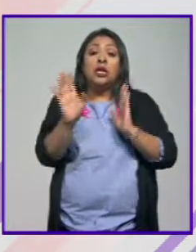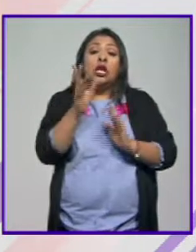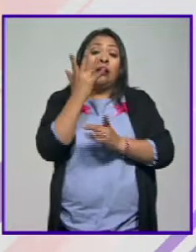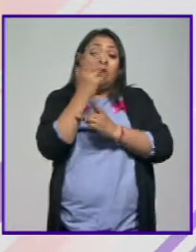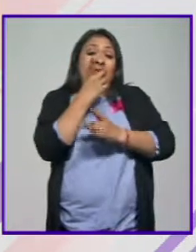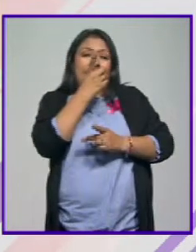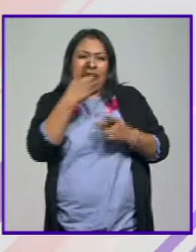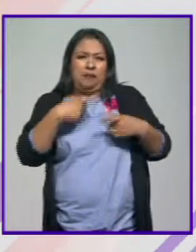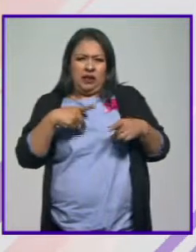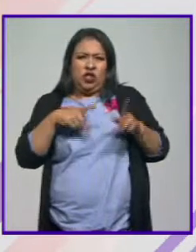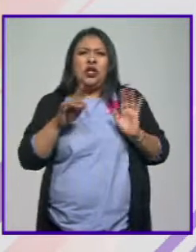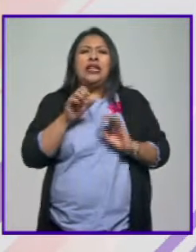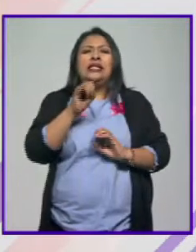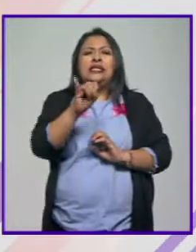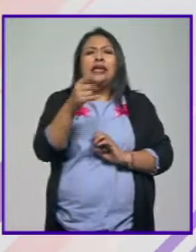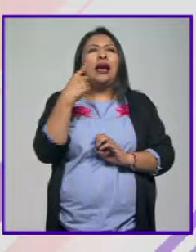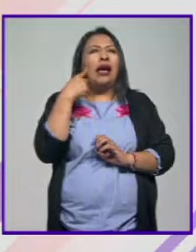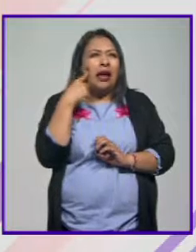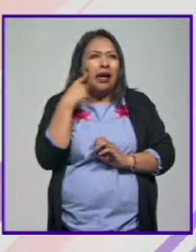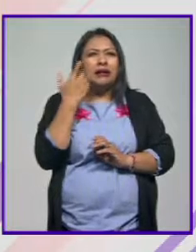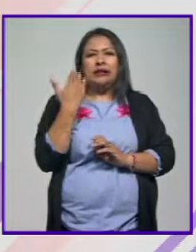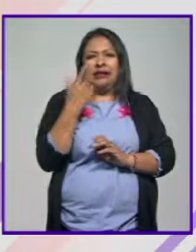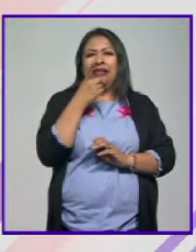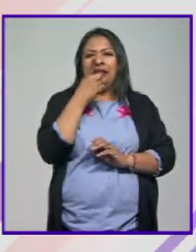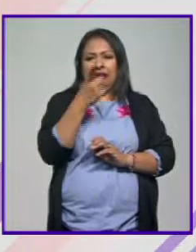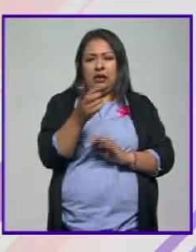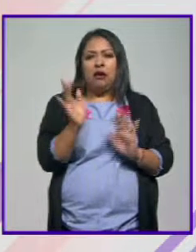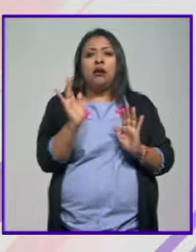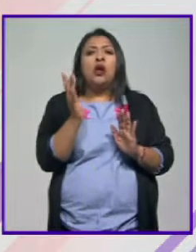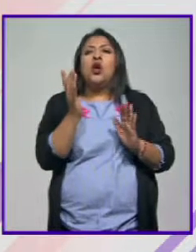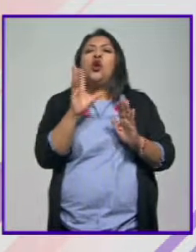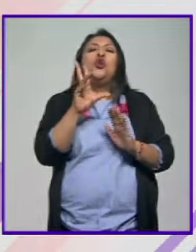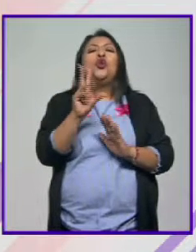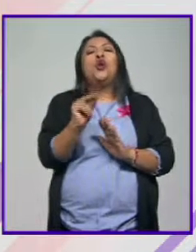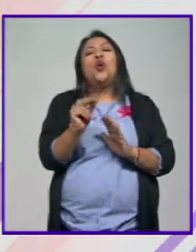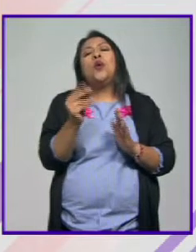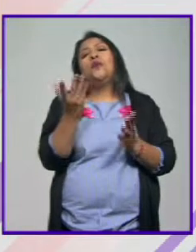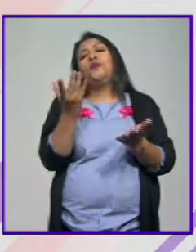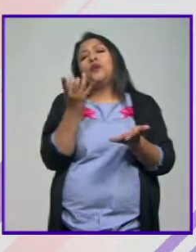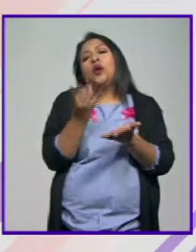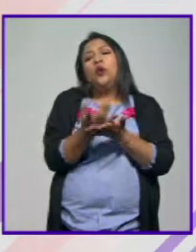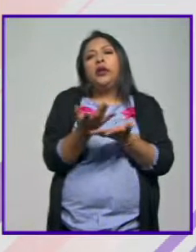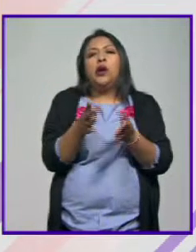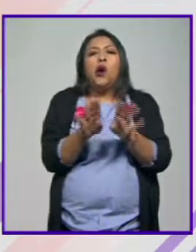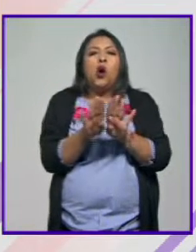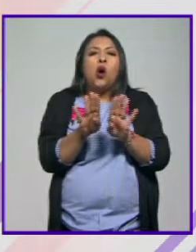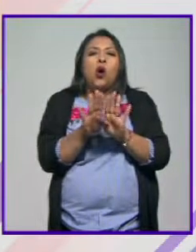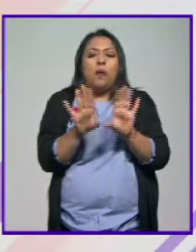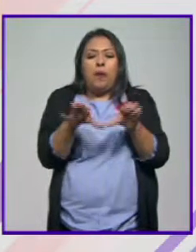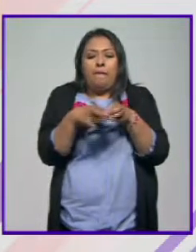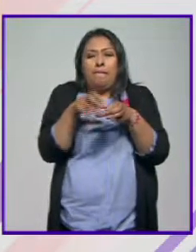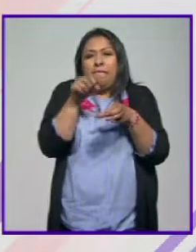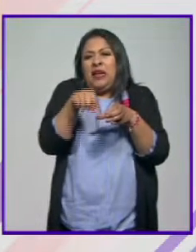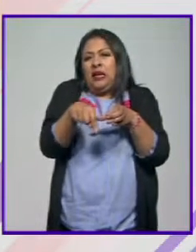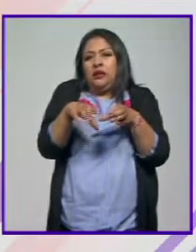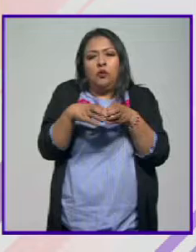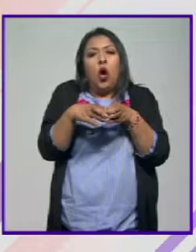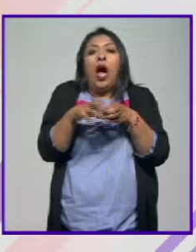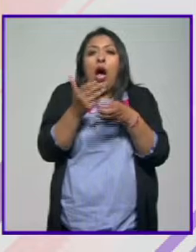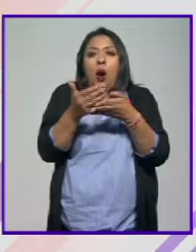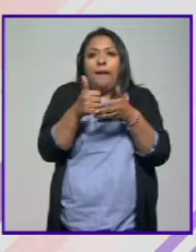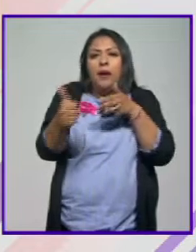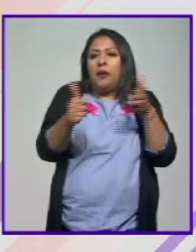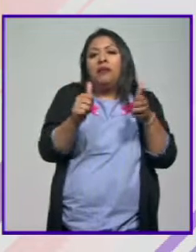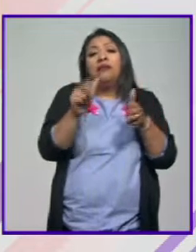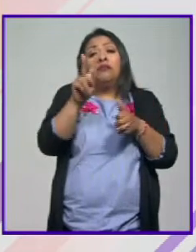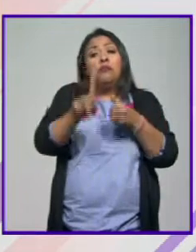decían también los artistas es lo que escuchábamos hace un instante. No es cuestión de descentralizar, es cuestión